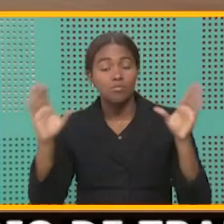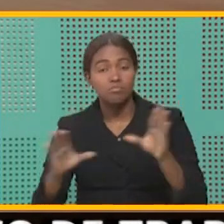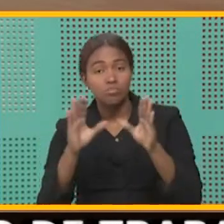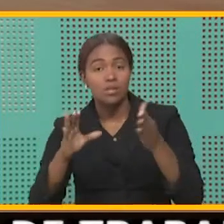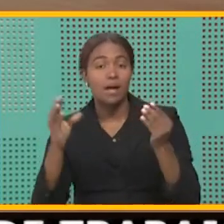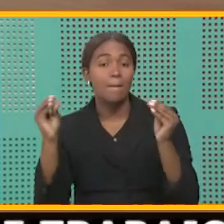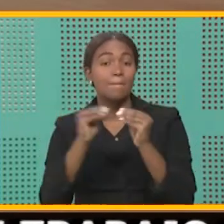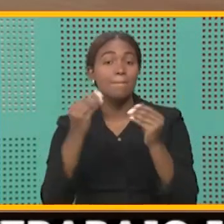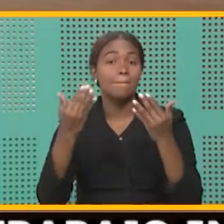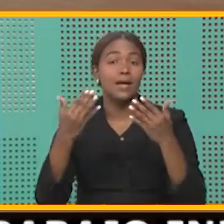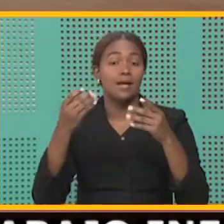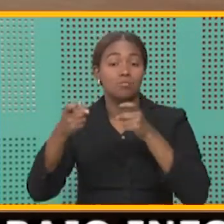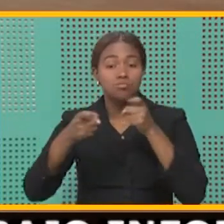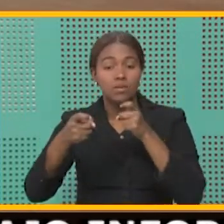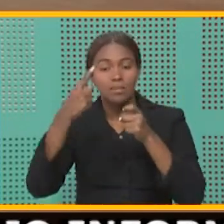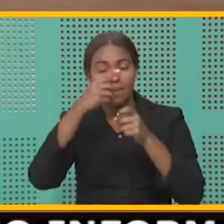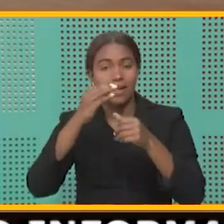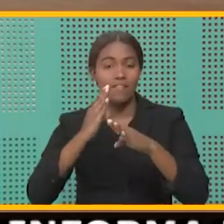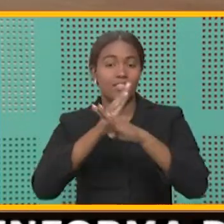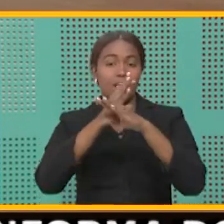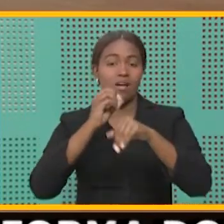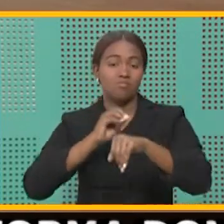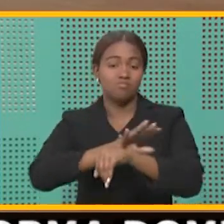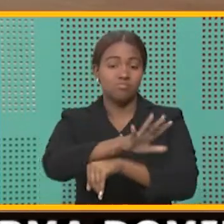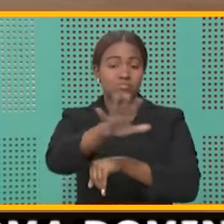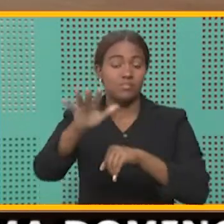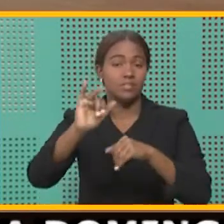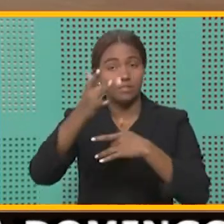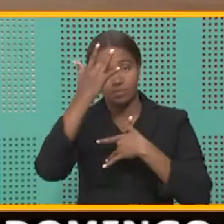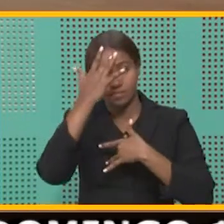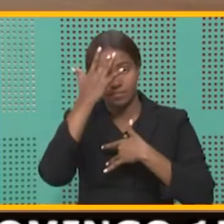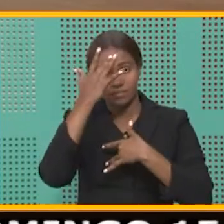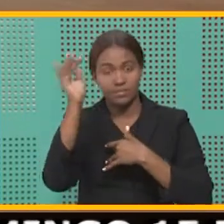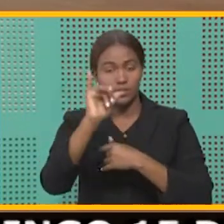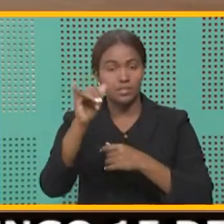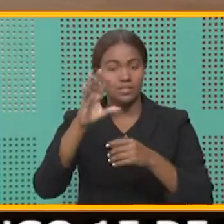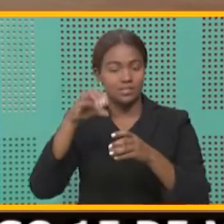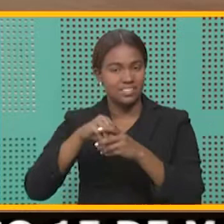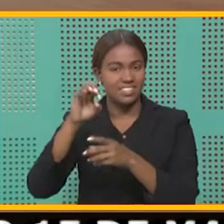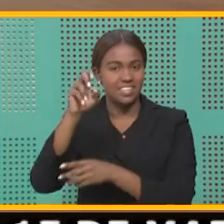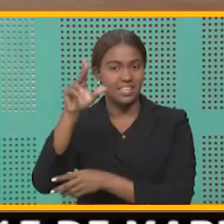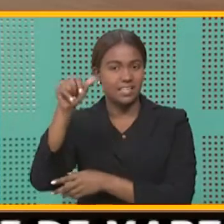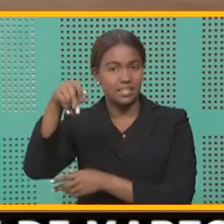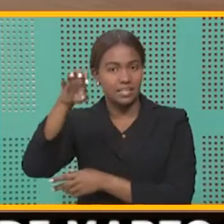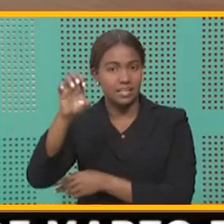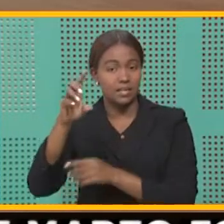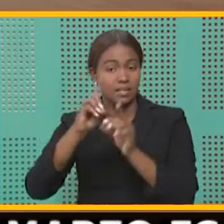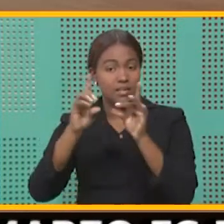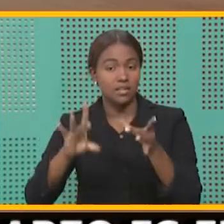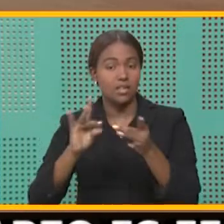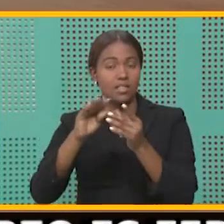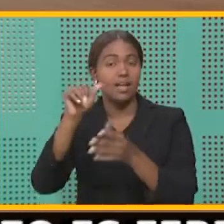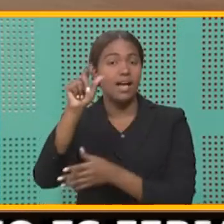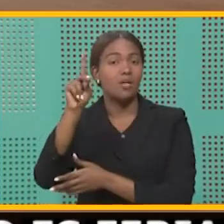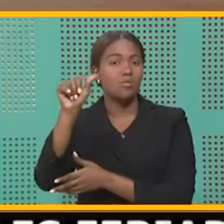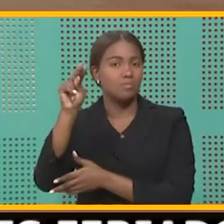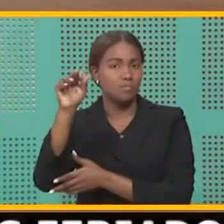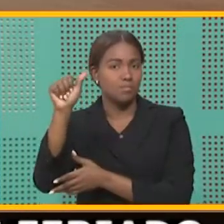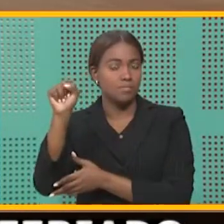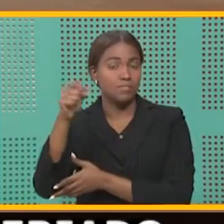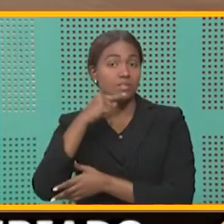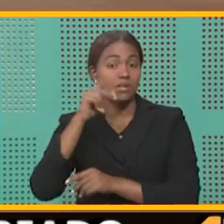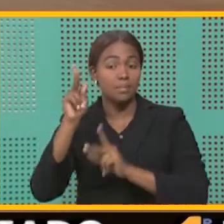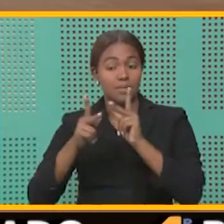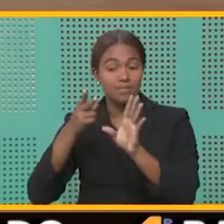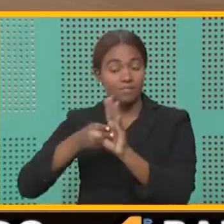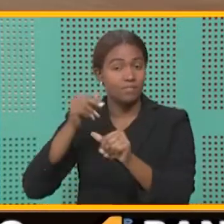más rigurosas para evitar la propagación de la enfermedad. En ese sentido, Enrique Ramírez Paniagua, director general de aduanas, dio a conocer que el personal